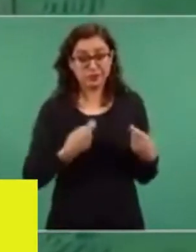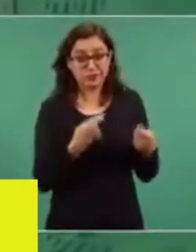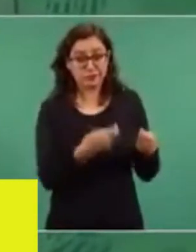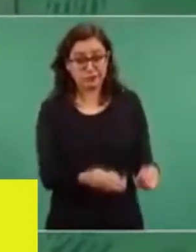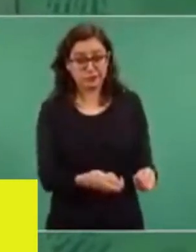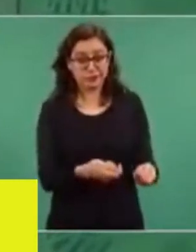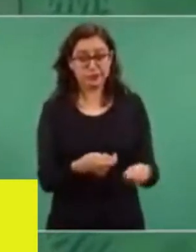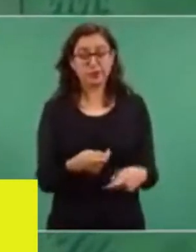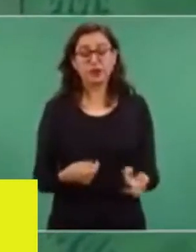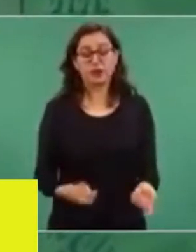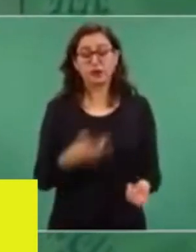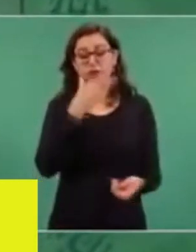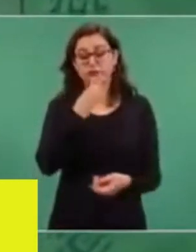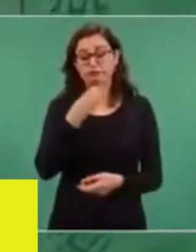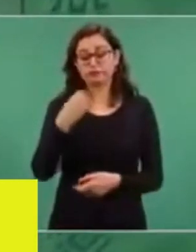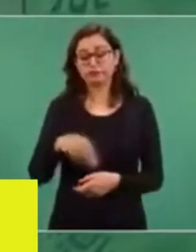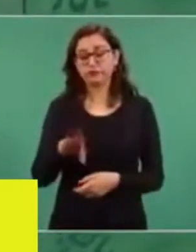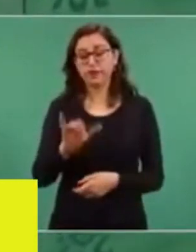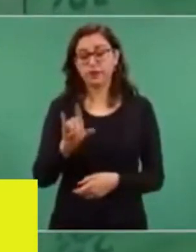el señor Biden,